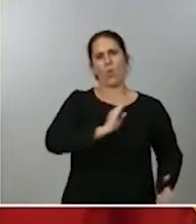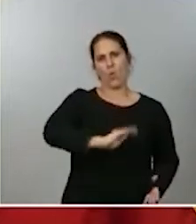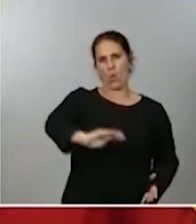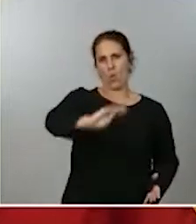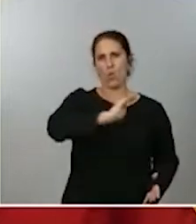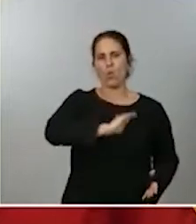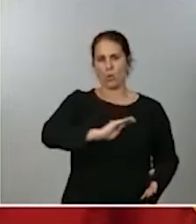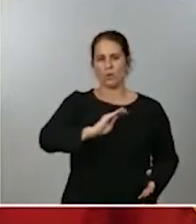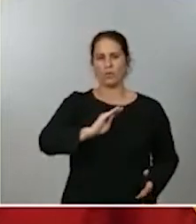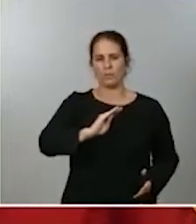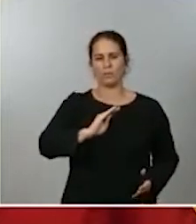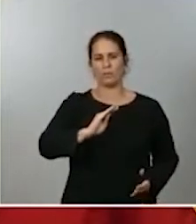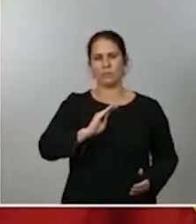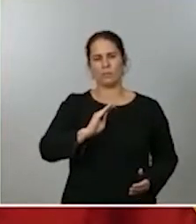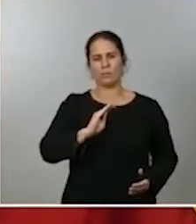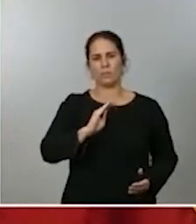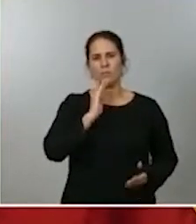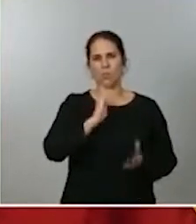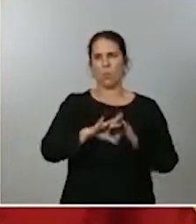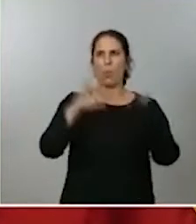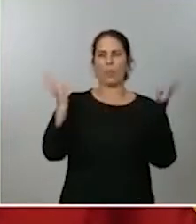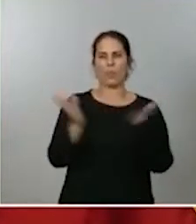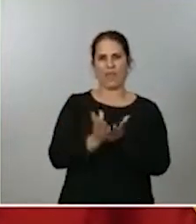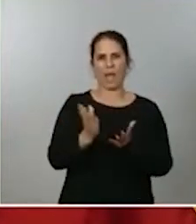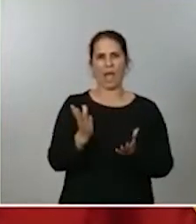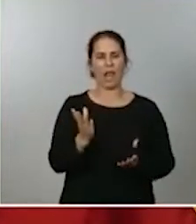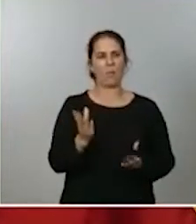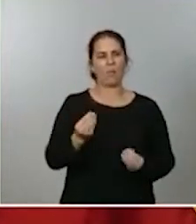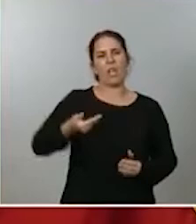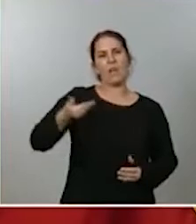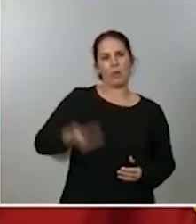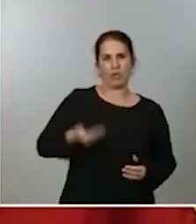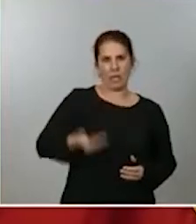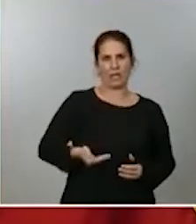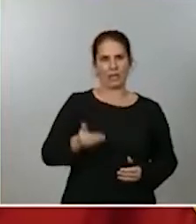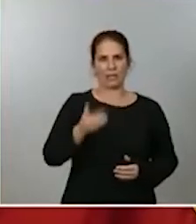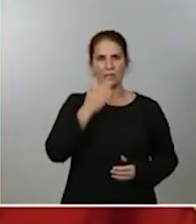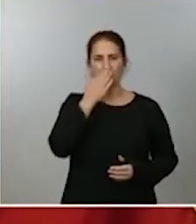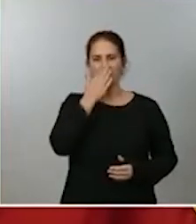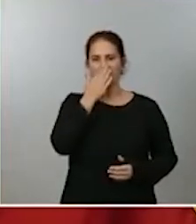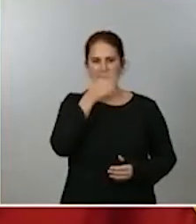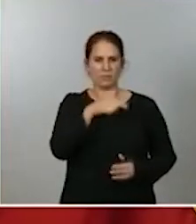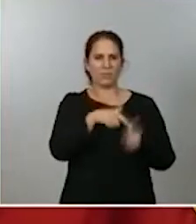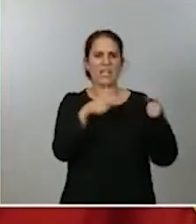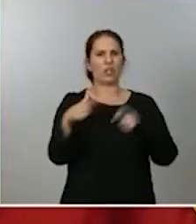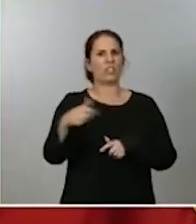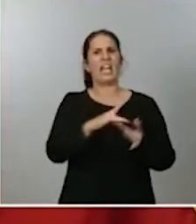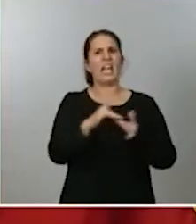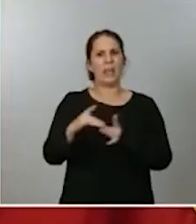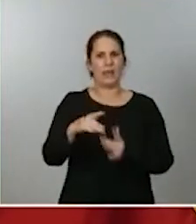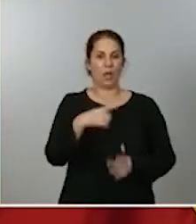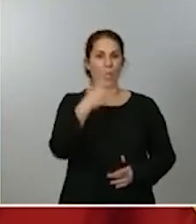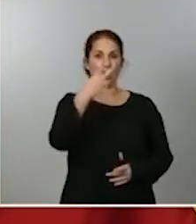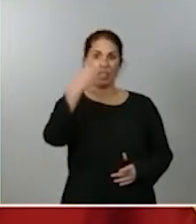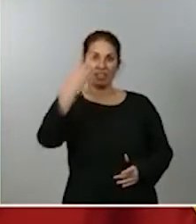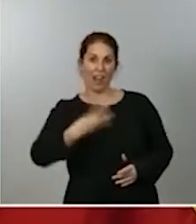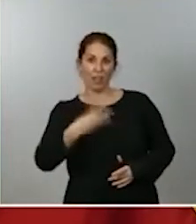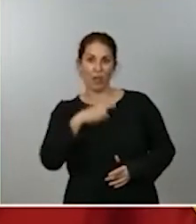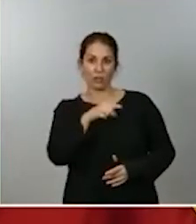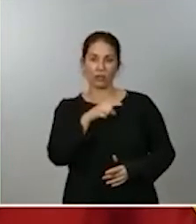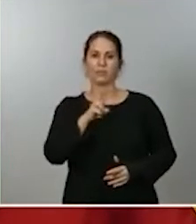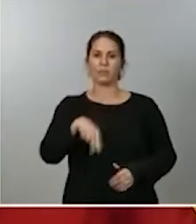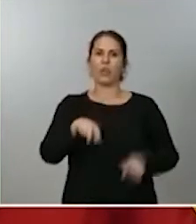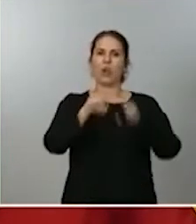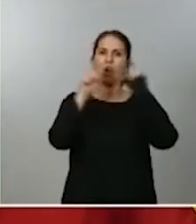una presencia mundial muy muy importante somos sectores líderes por tanto en ambos son las cooperativas las que